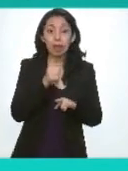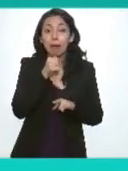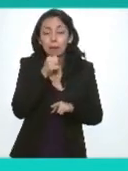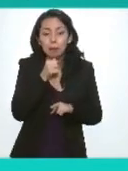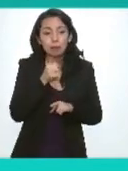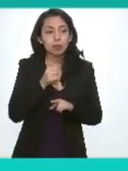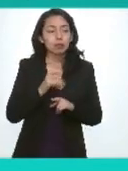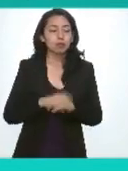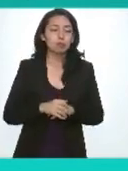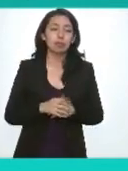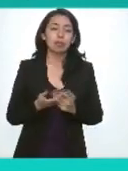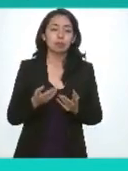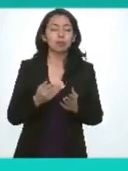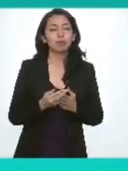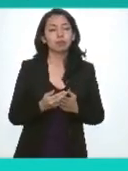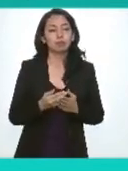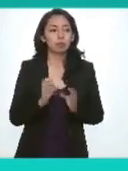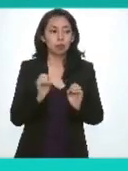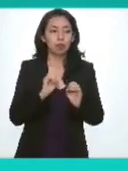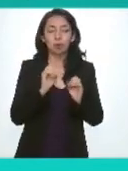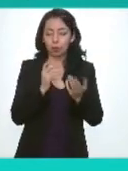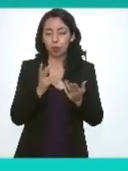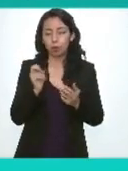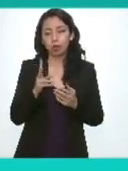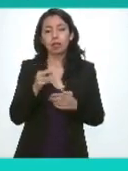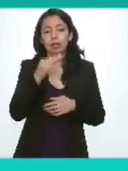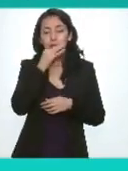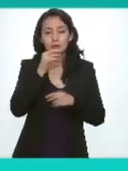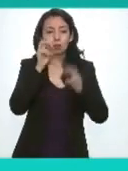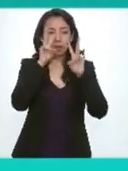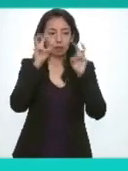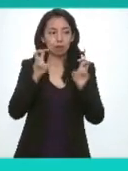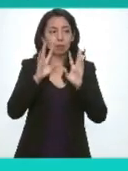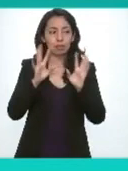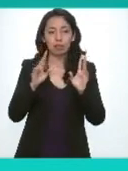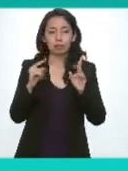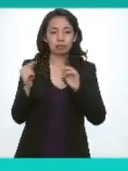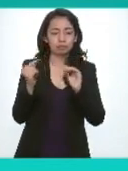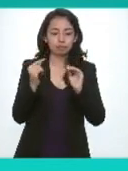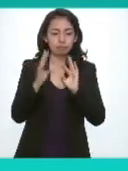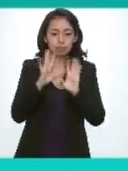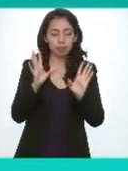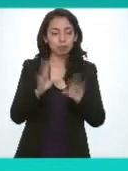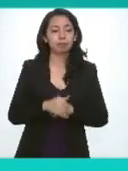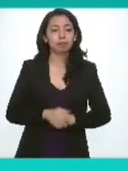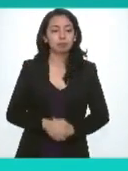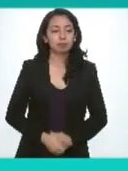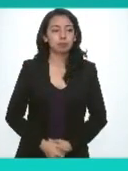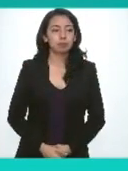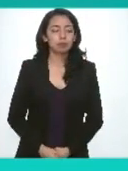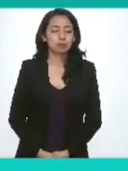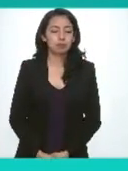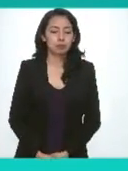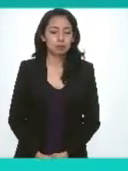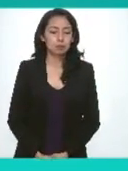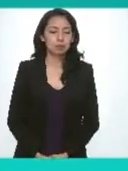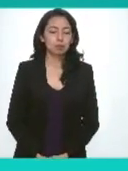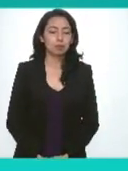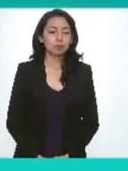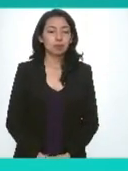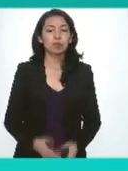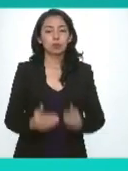decir presidenta le informo que el tema está suficientemente discutido muchas gracias secretario le